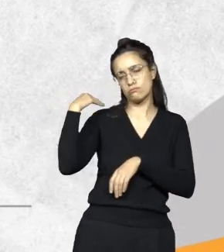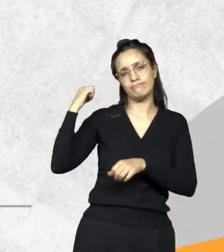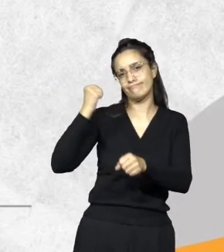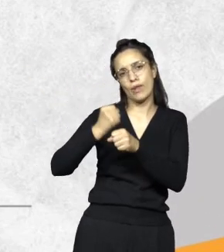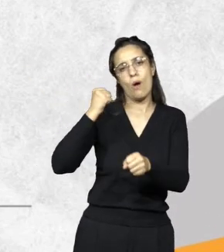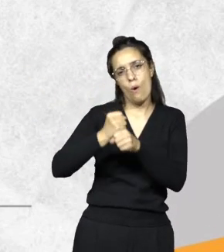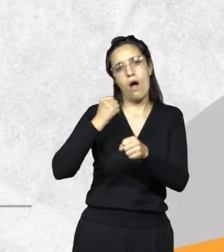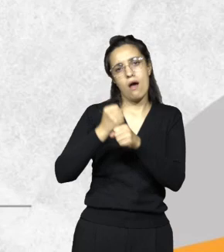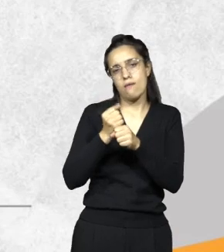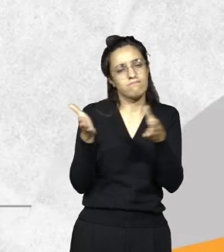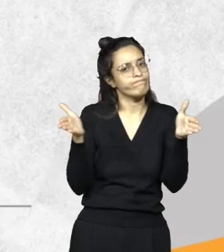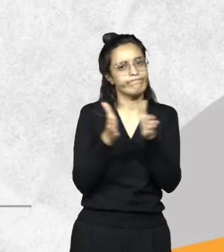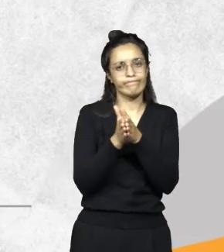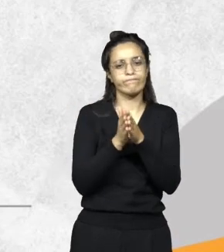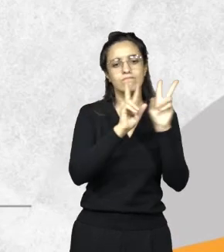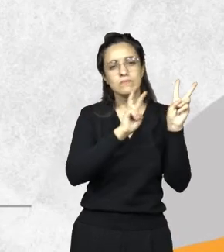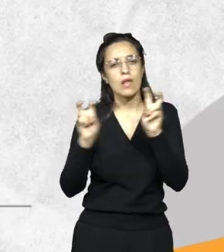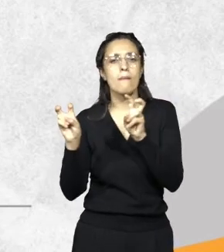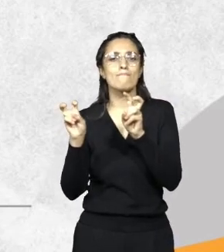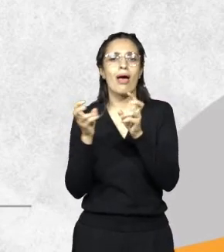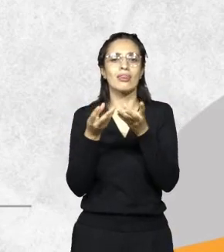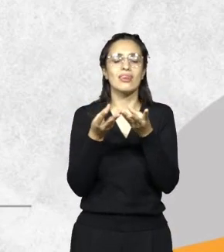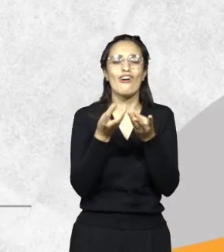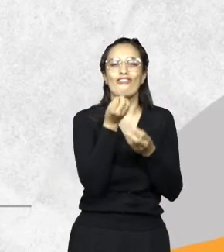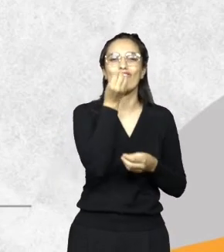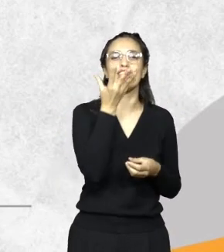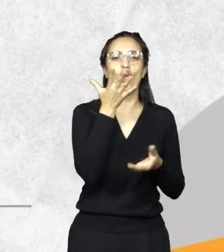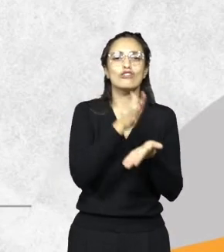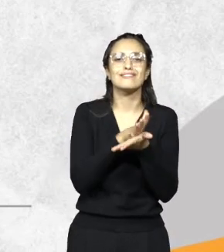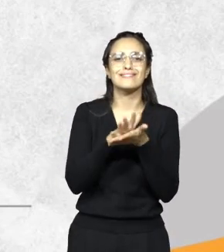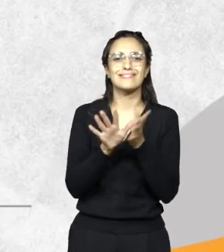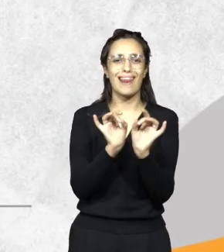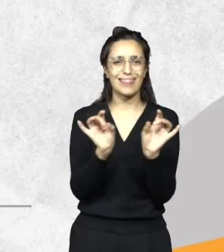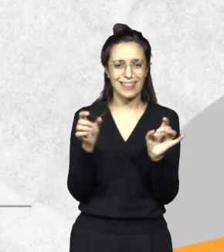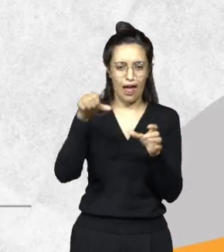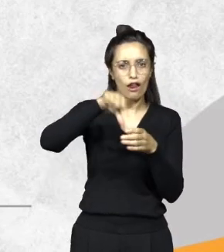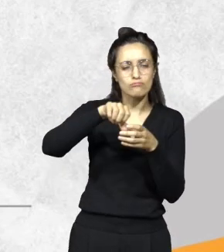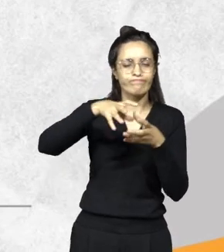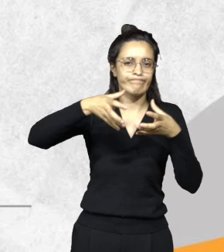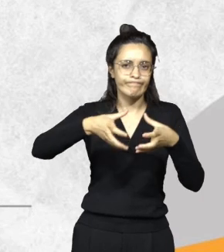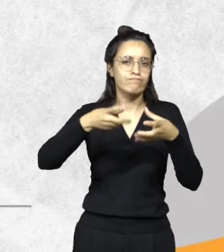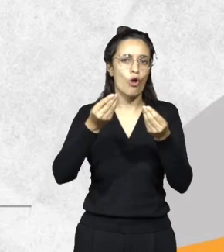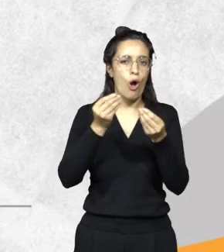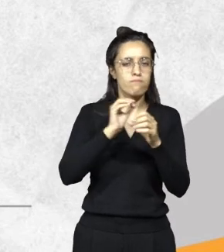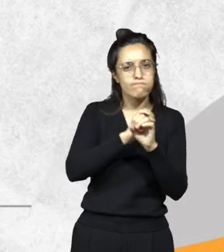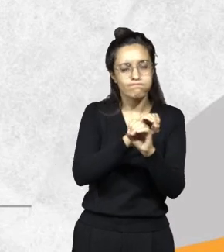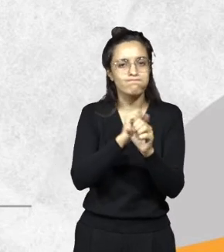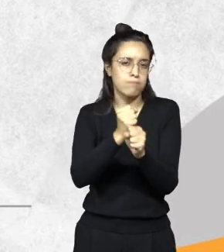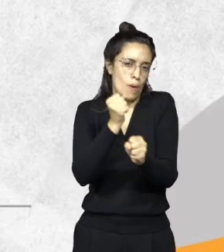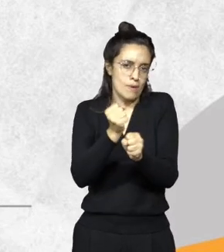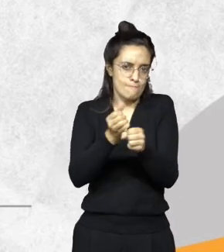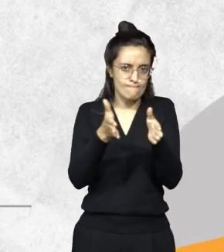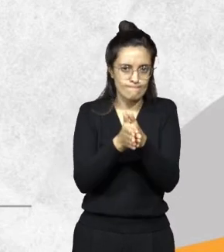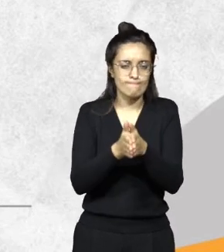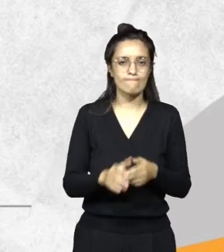de los CAT por el tema de los envases de fitosanitarios. También ideamos resoluciones conjuntas y trabajamos a diario en colaboración.